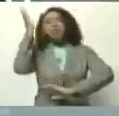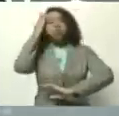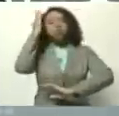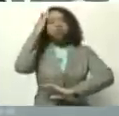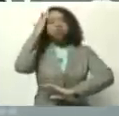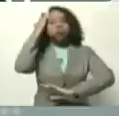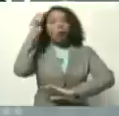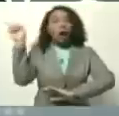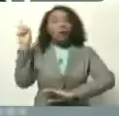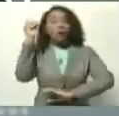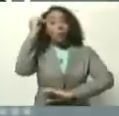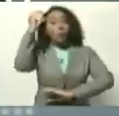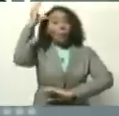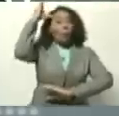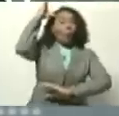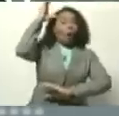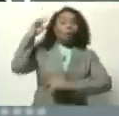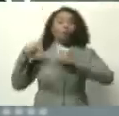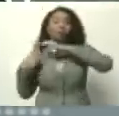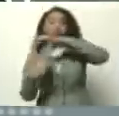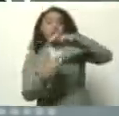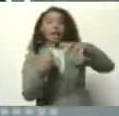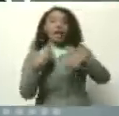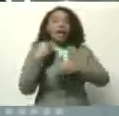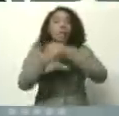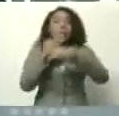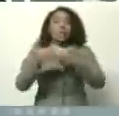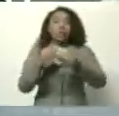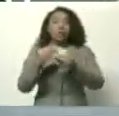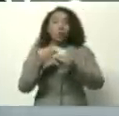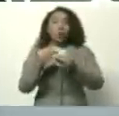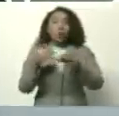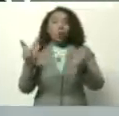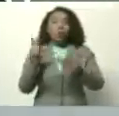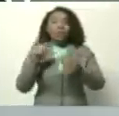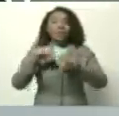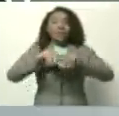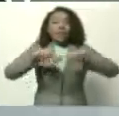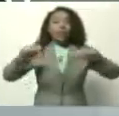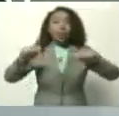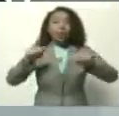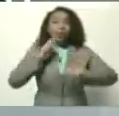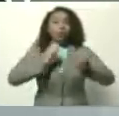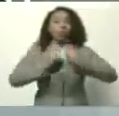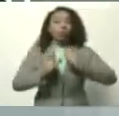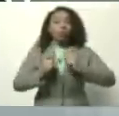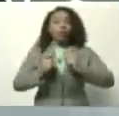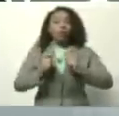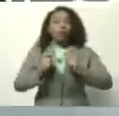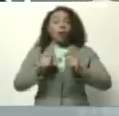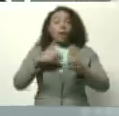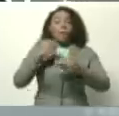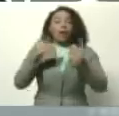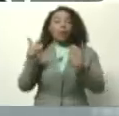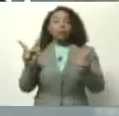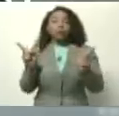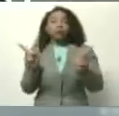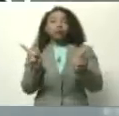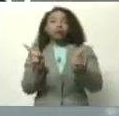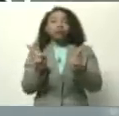potencial ciclón degradó una vez que tocó territorio de Trinidad y Tobago y perdió intensidad.